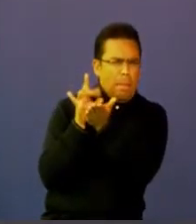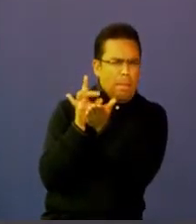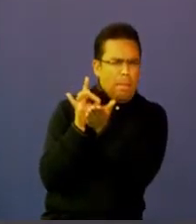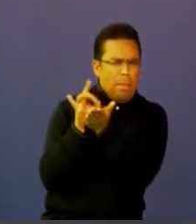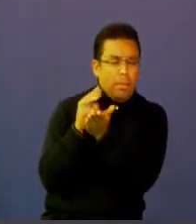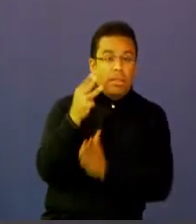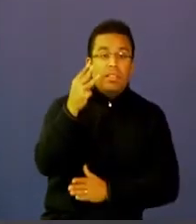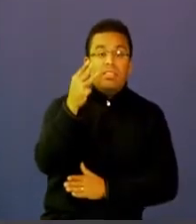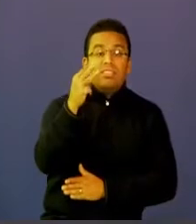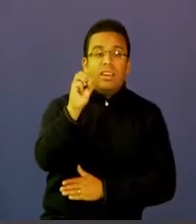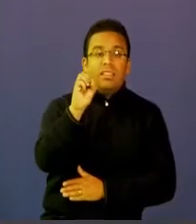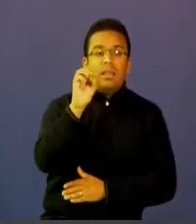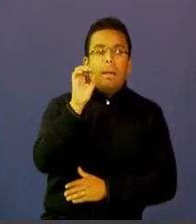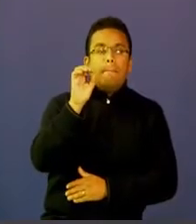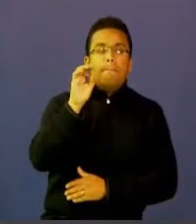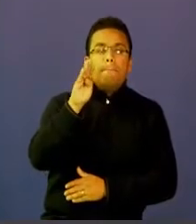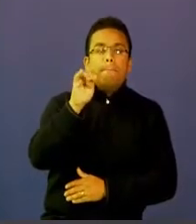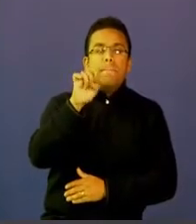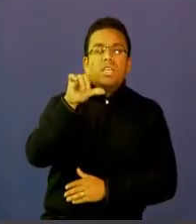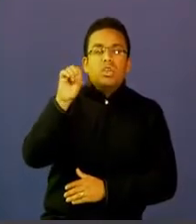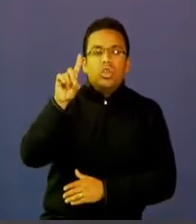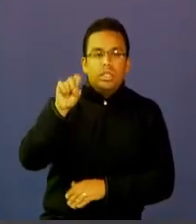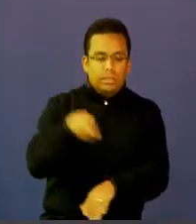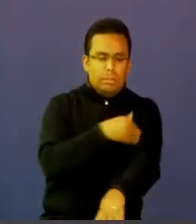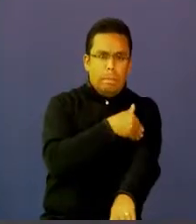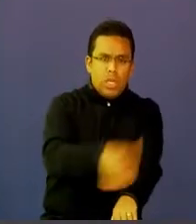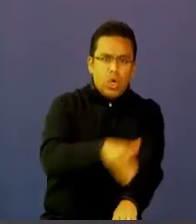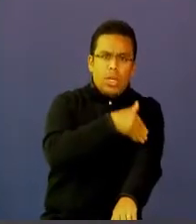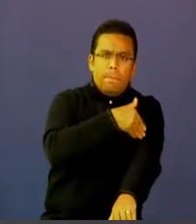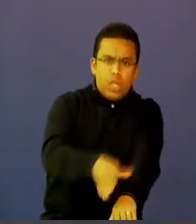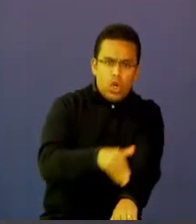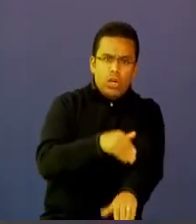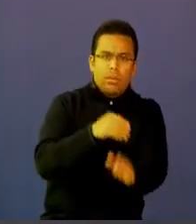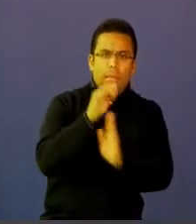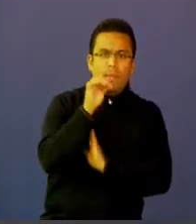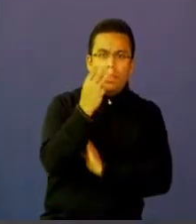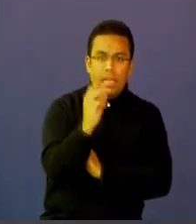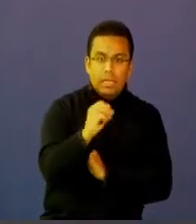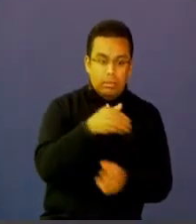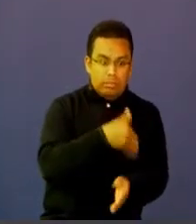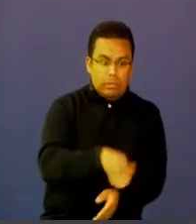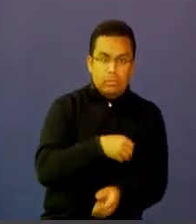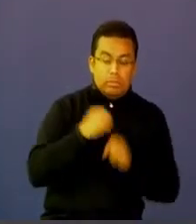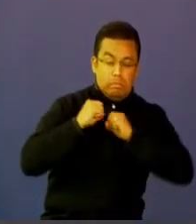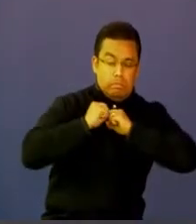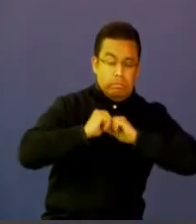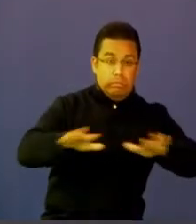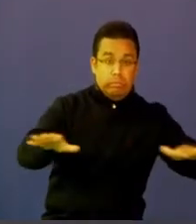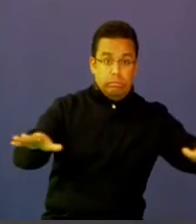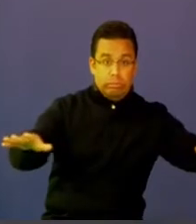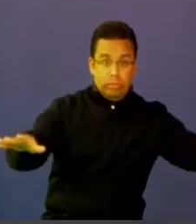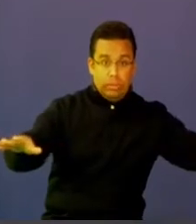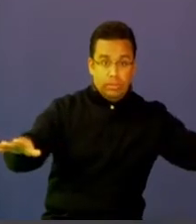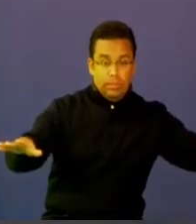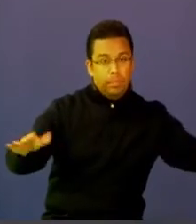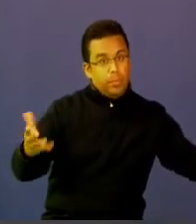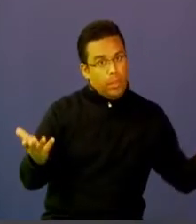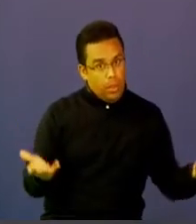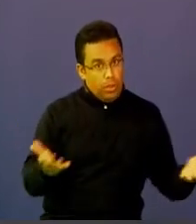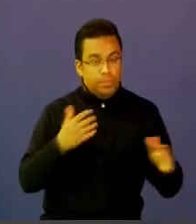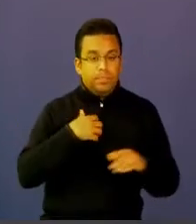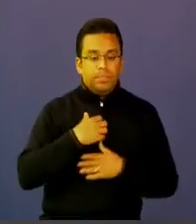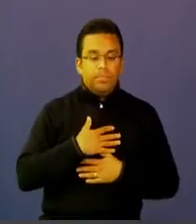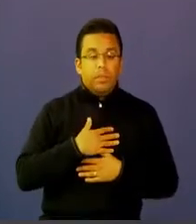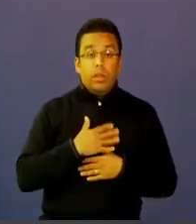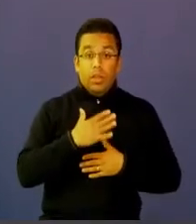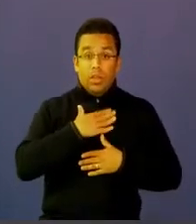de mensajes al día. Eso significa mucho. Pero quiero ir más allá. Nivel de suscriptores a la telefonía móvil, y